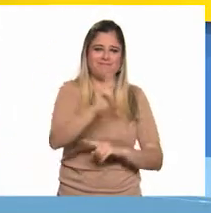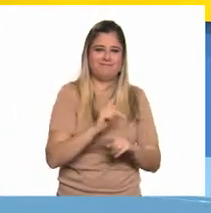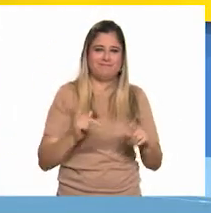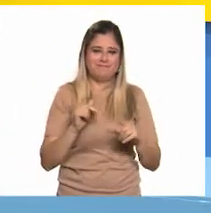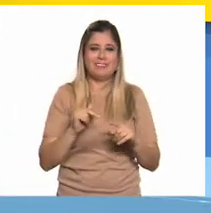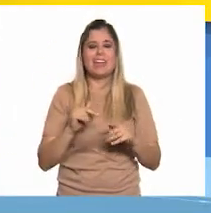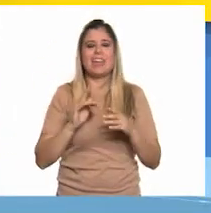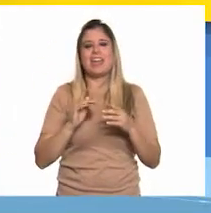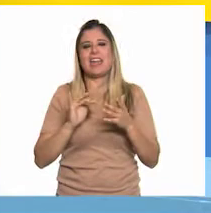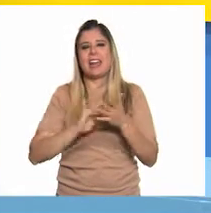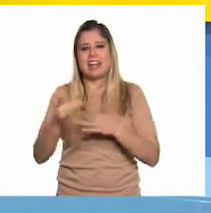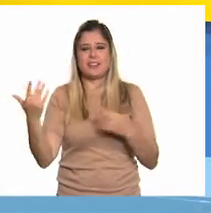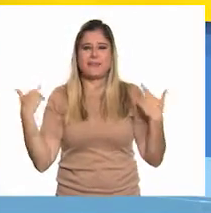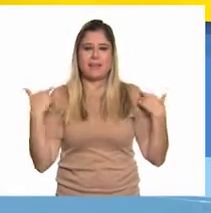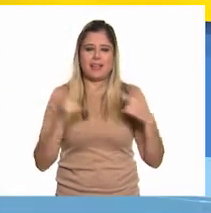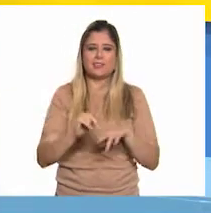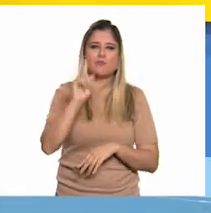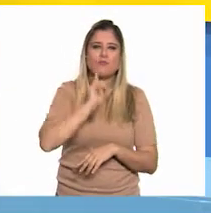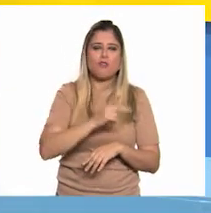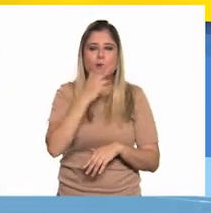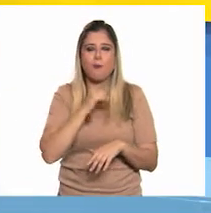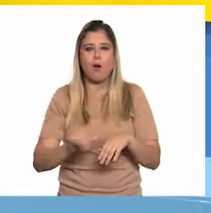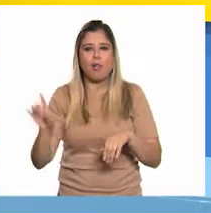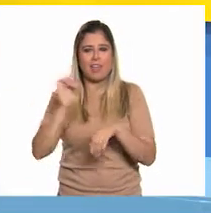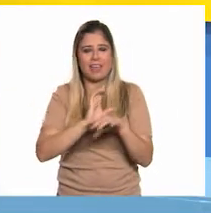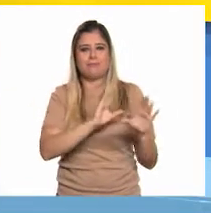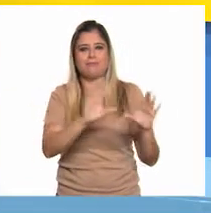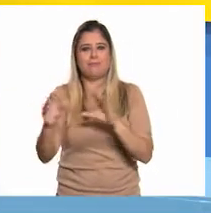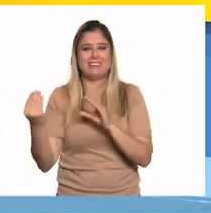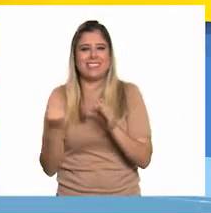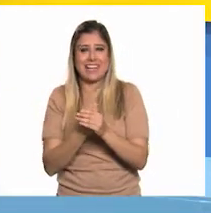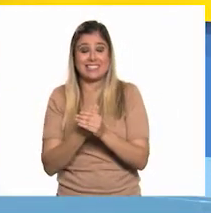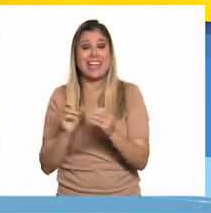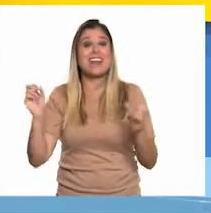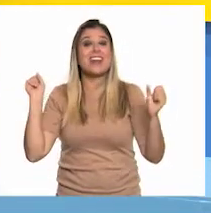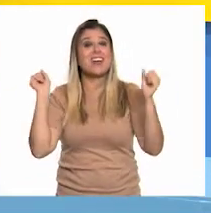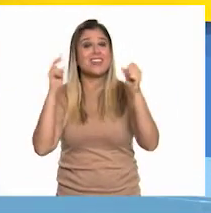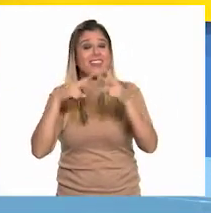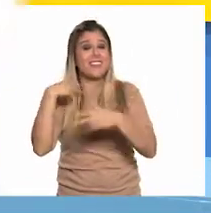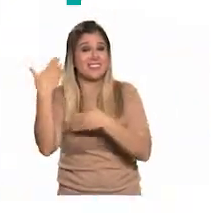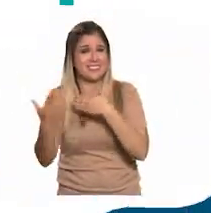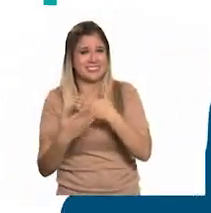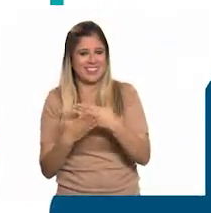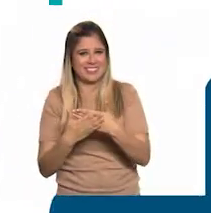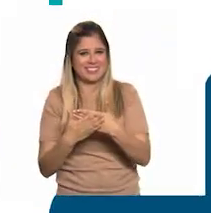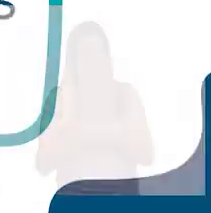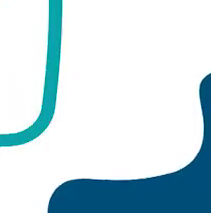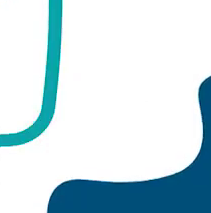Le damos las gracias a las maestras y los maestros que el día de hoy nos dieron clases. Nos vemos. Hasta la próxima.